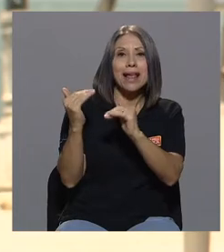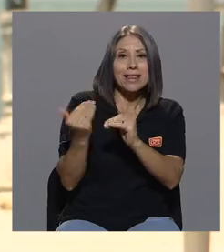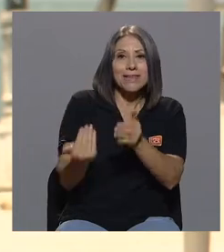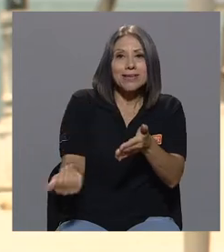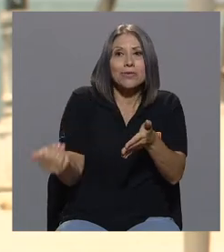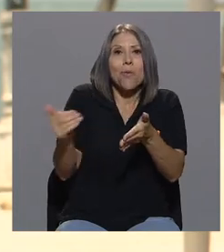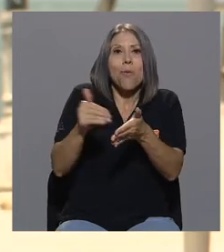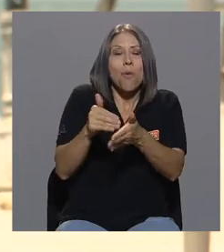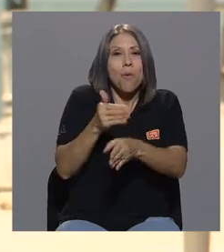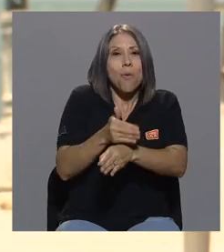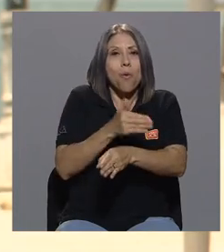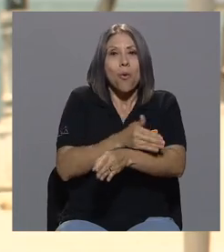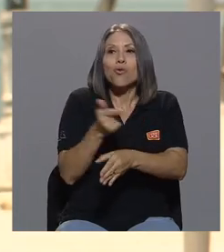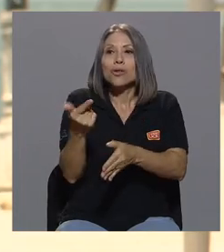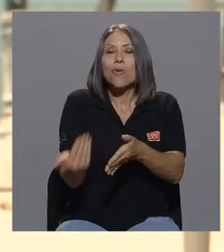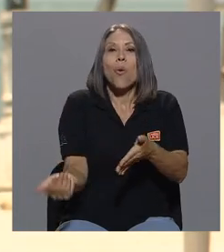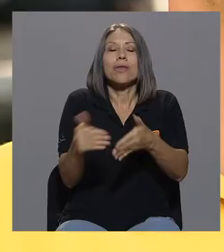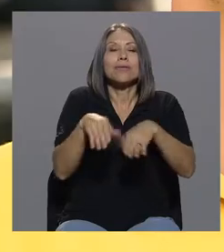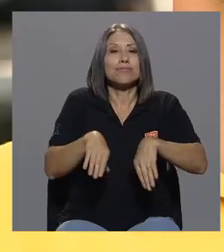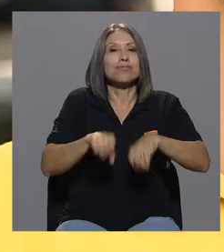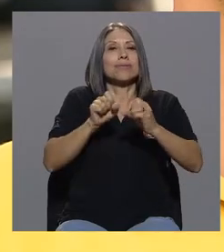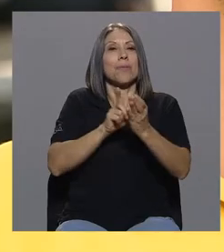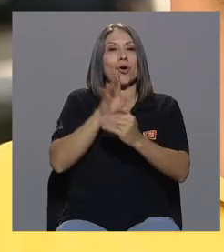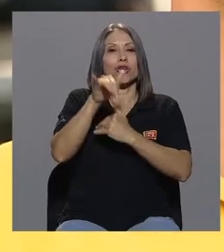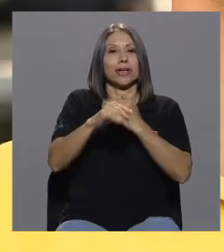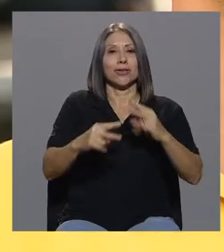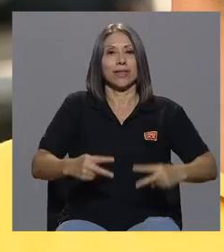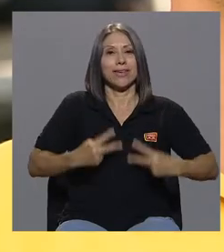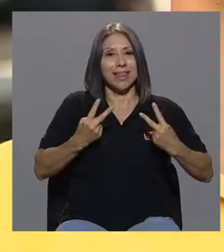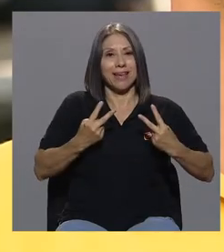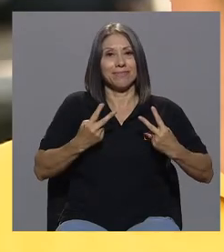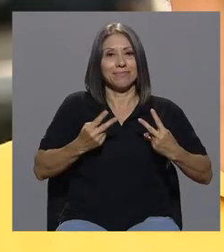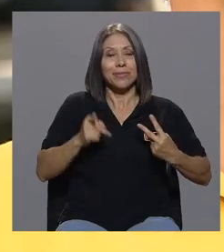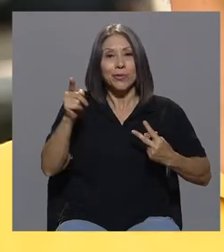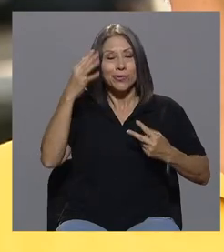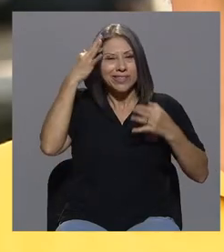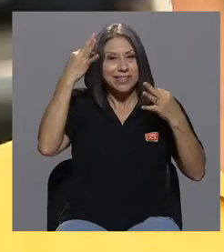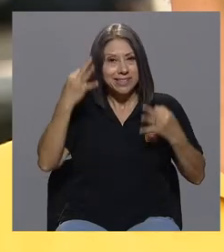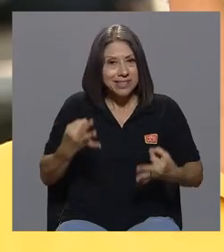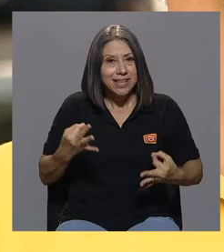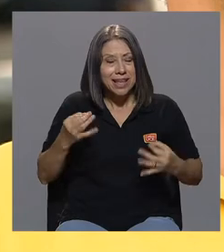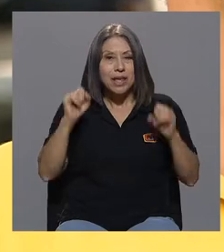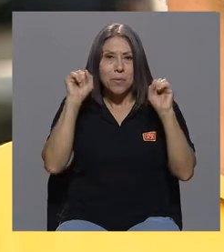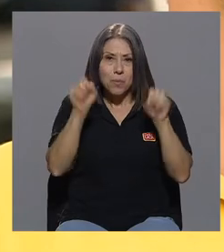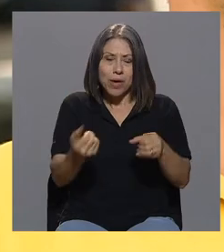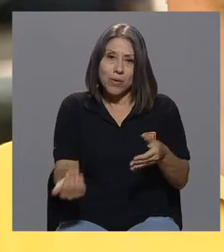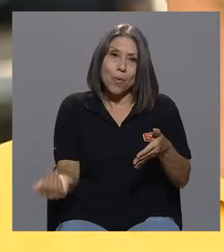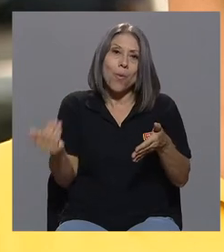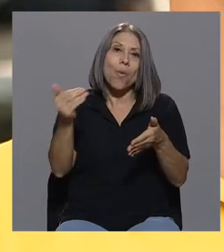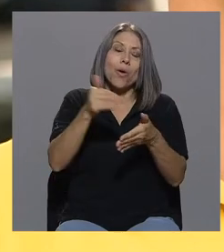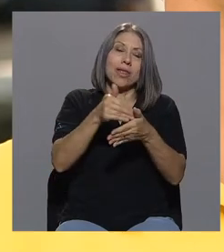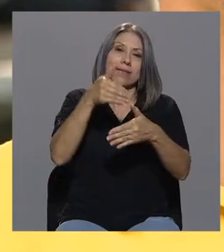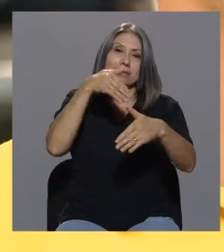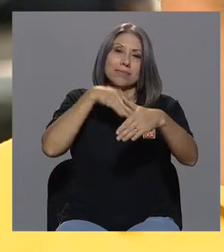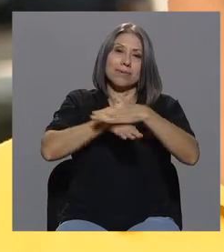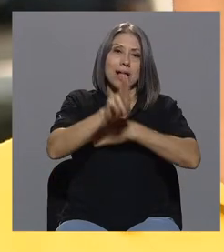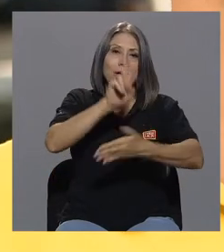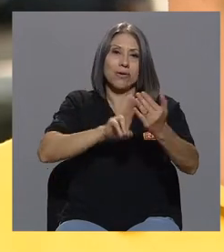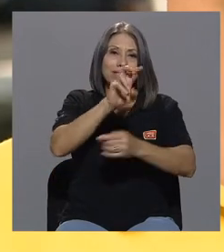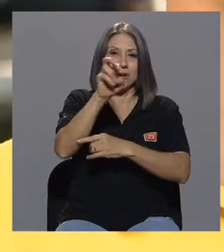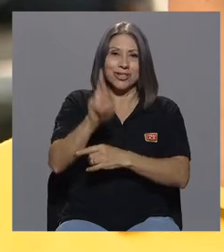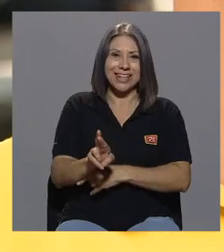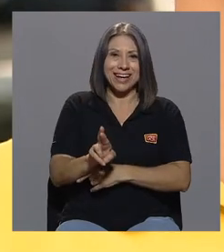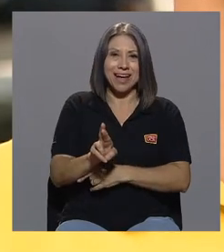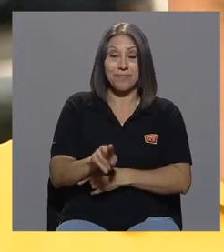su proyecto de vida. Y en ese proyecto de vida usted decide que puede volver a la Universidad de Costa Rica. Así que esa universidad que le había